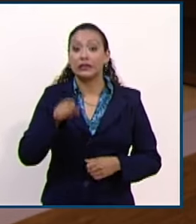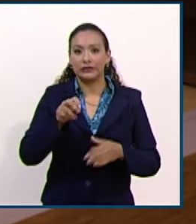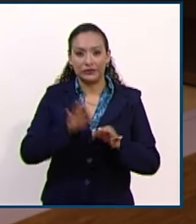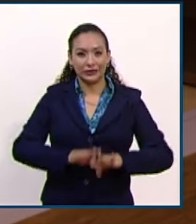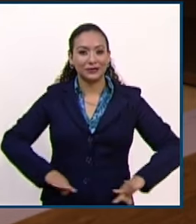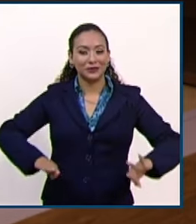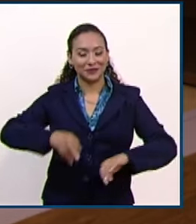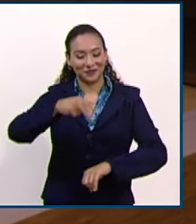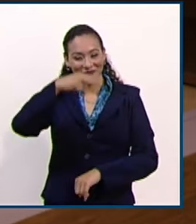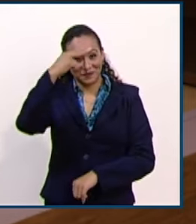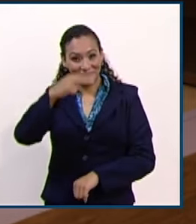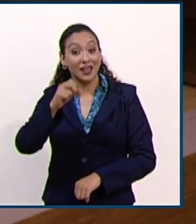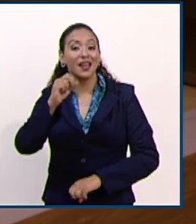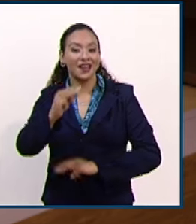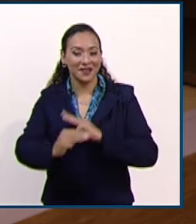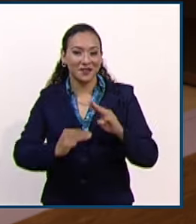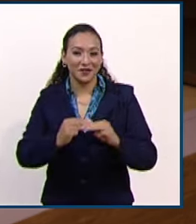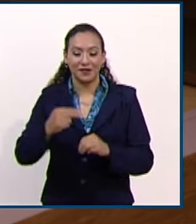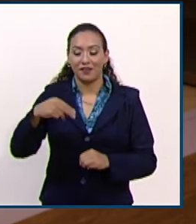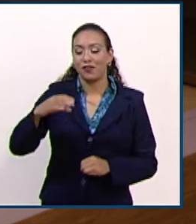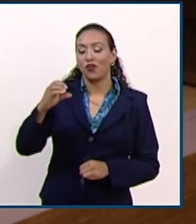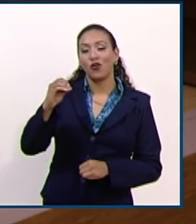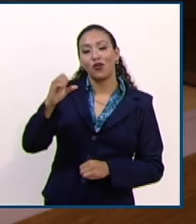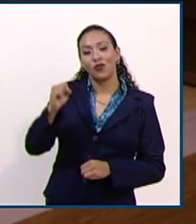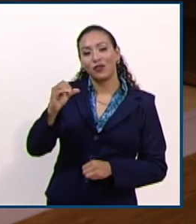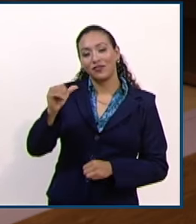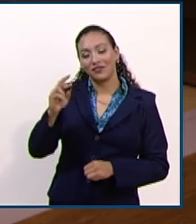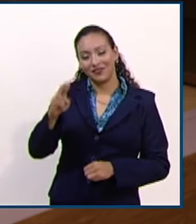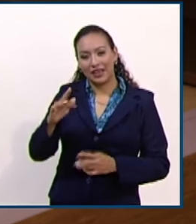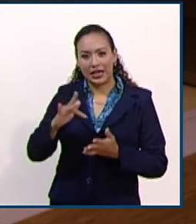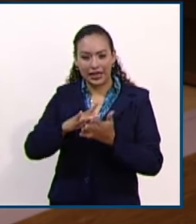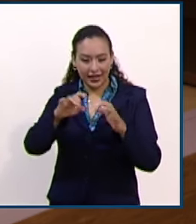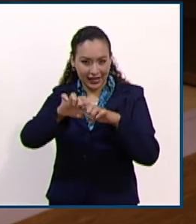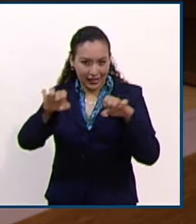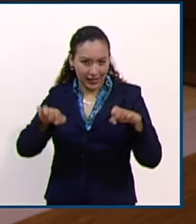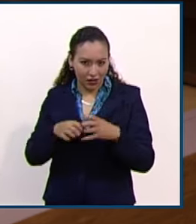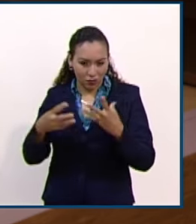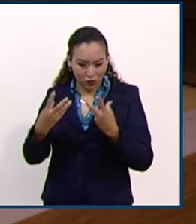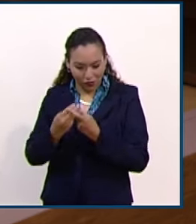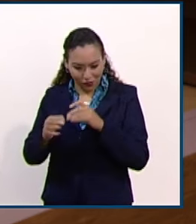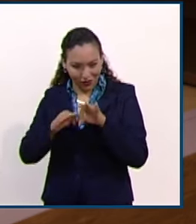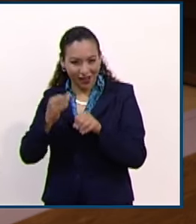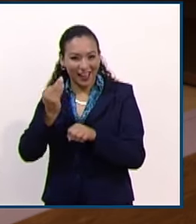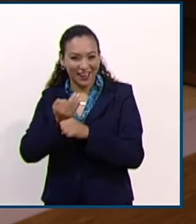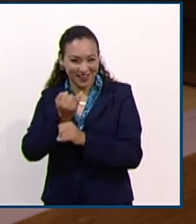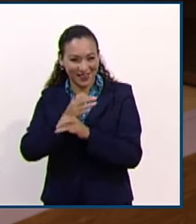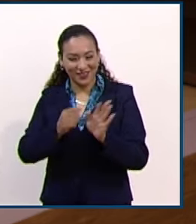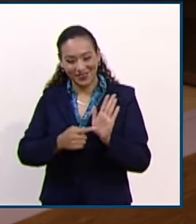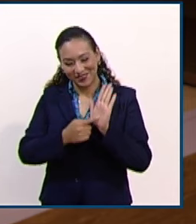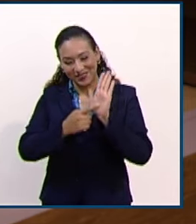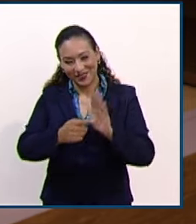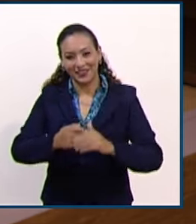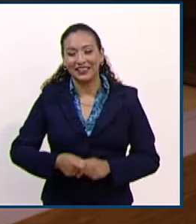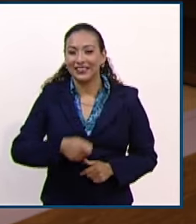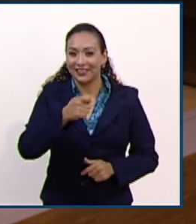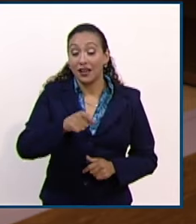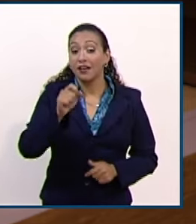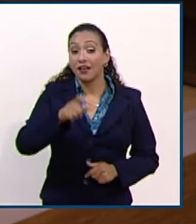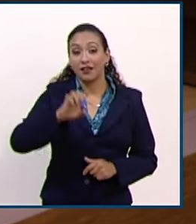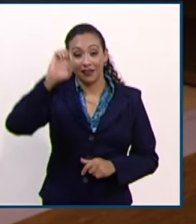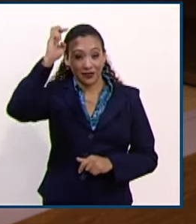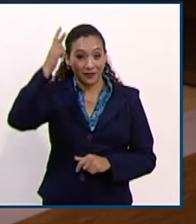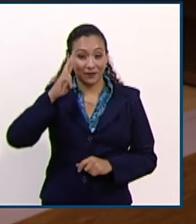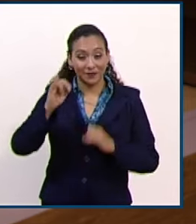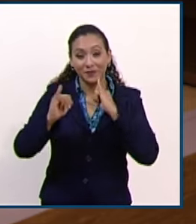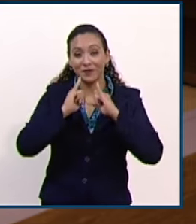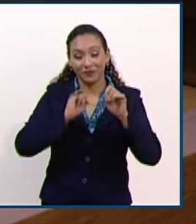de México y de todo el mundo. Soy Oscar González y al nombre de este equipo de trabajo les saludamos con mucho gusto, por supuesto, Euciris Rostro,